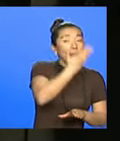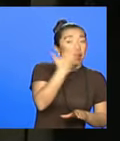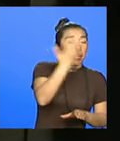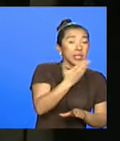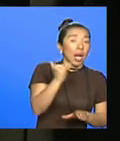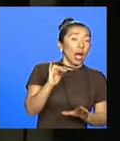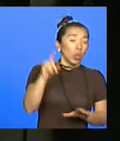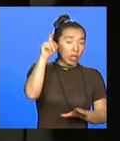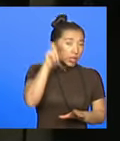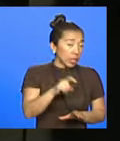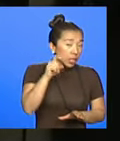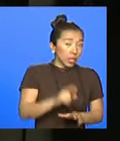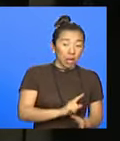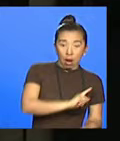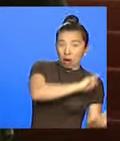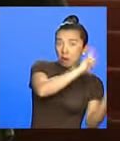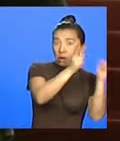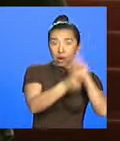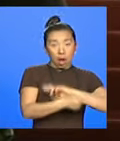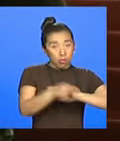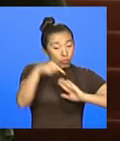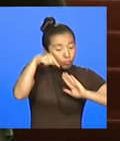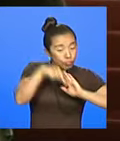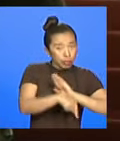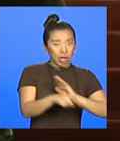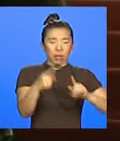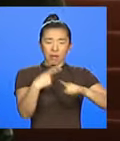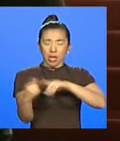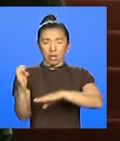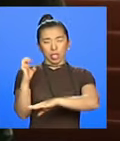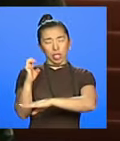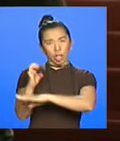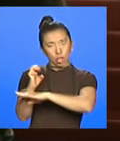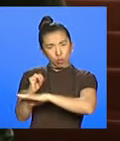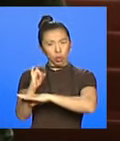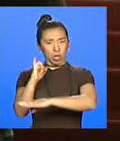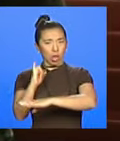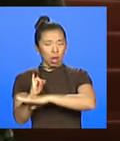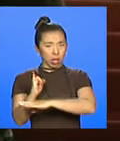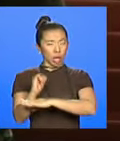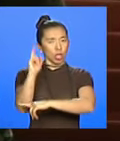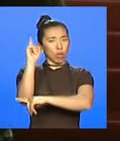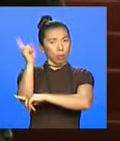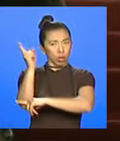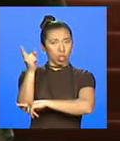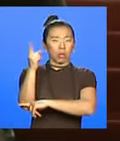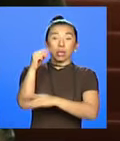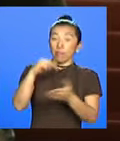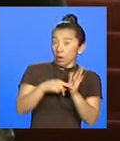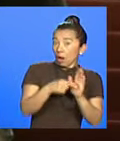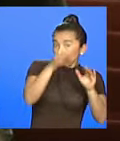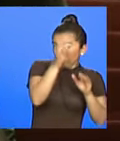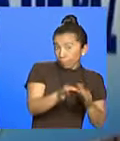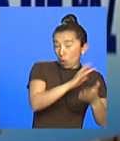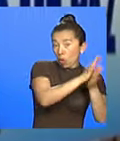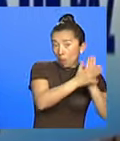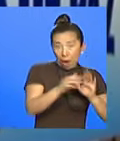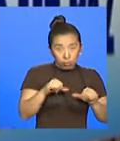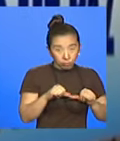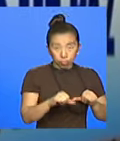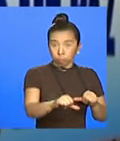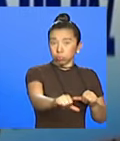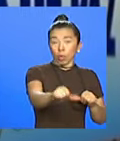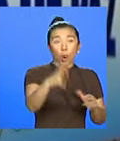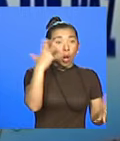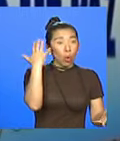la idea de una necesidad de cambio profundo, tanto en instituciones como políticas, que permitan la construcción de una paz estable y duradera una